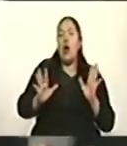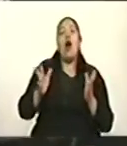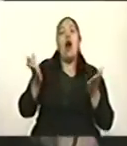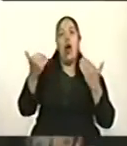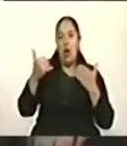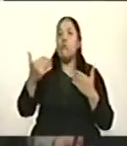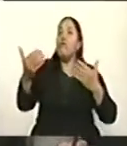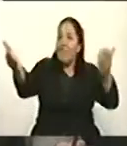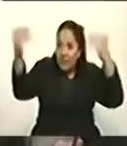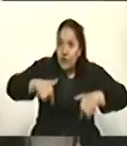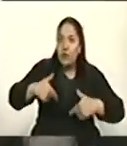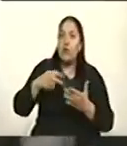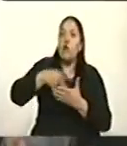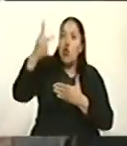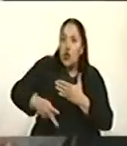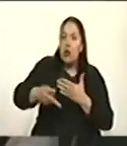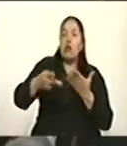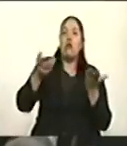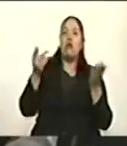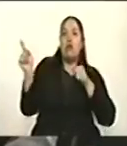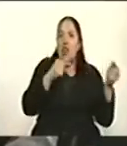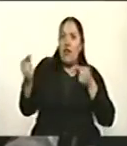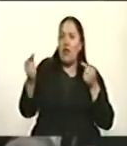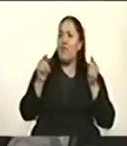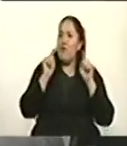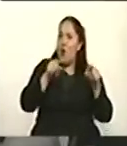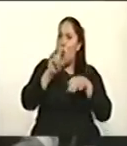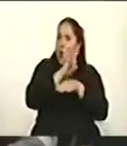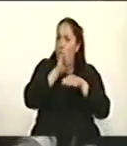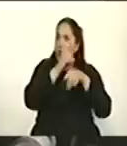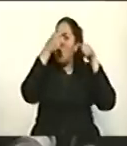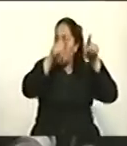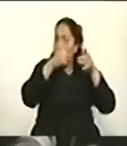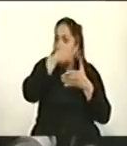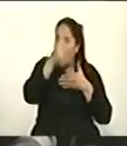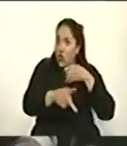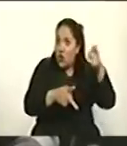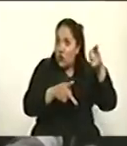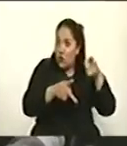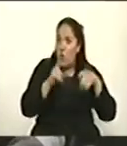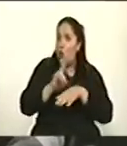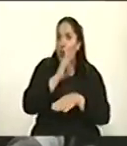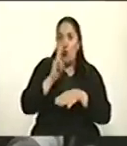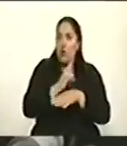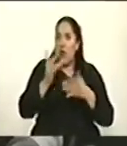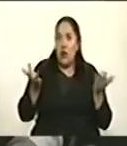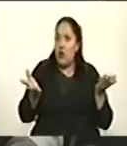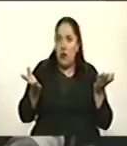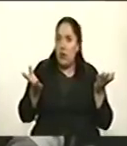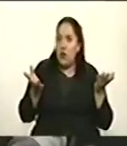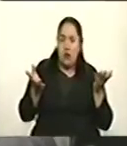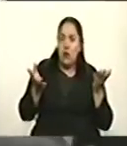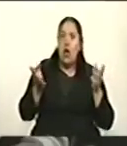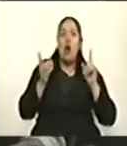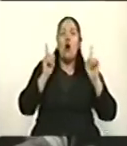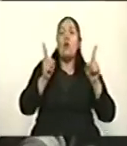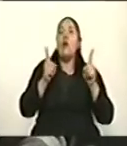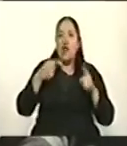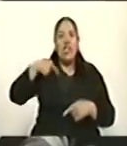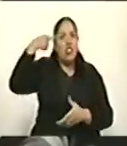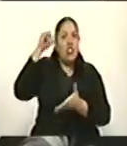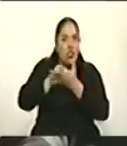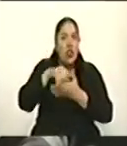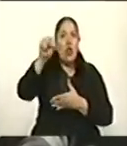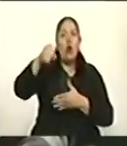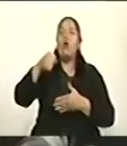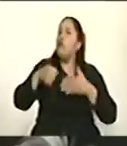y lo sometan a los debates, pero que no utilicen los proyectos que van a solucionar los problemas de quienes sí creemos